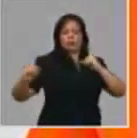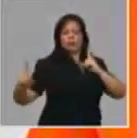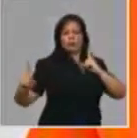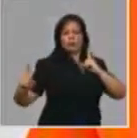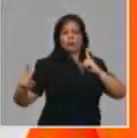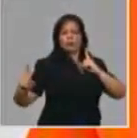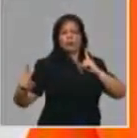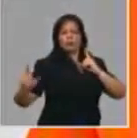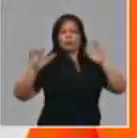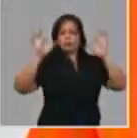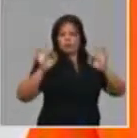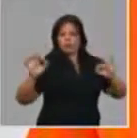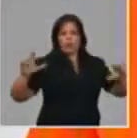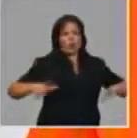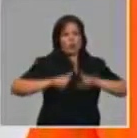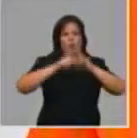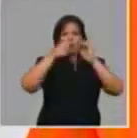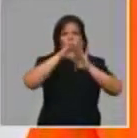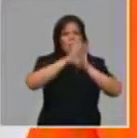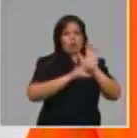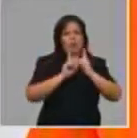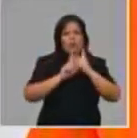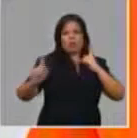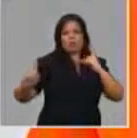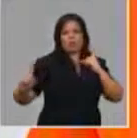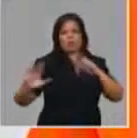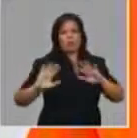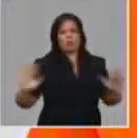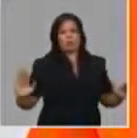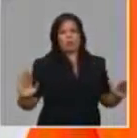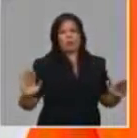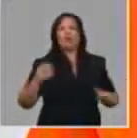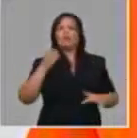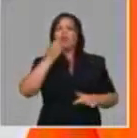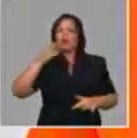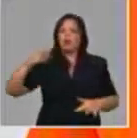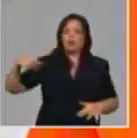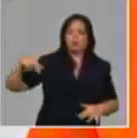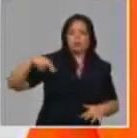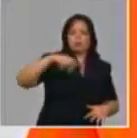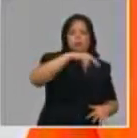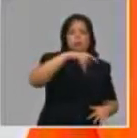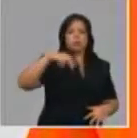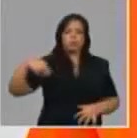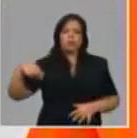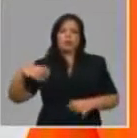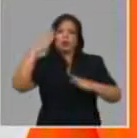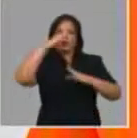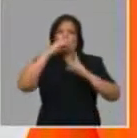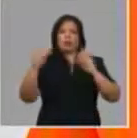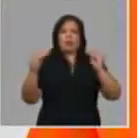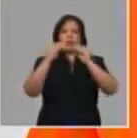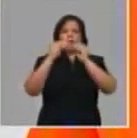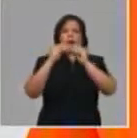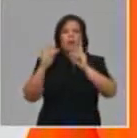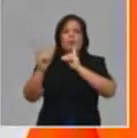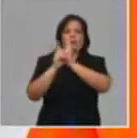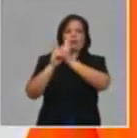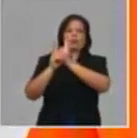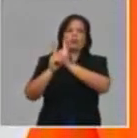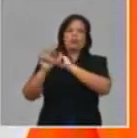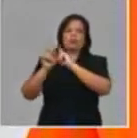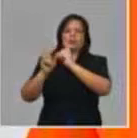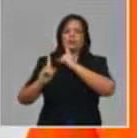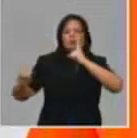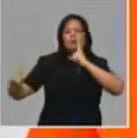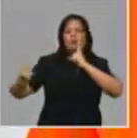distanciamiento y segundo para que haya, hay una circulación correcta en el establecimiento y lograr el distanciamiento. Eso comenzaría ya desde